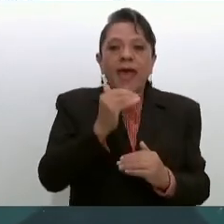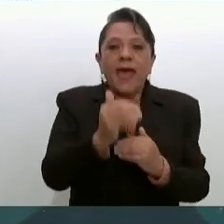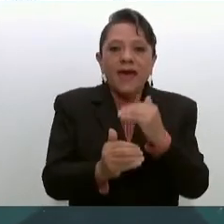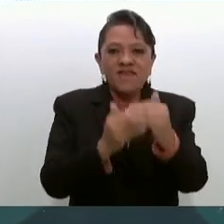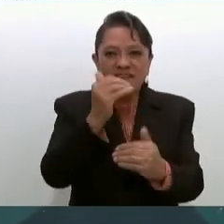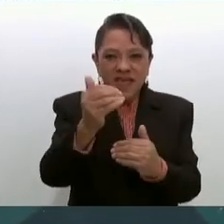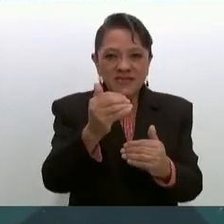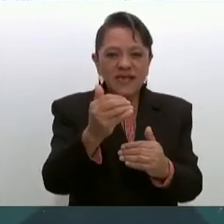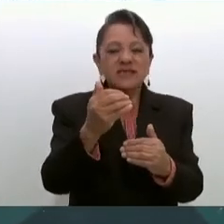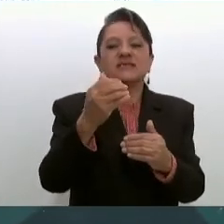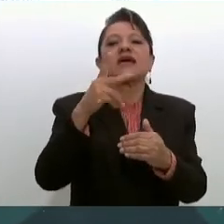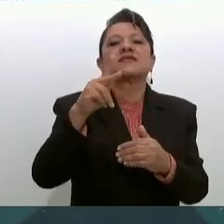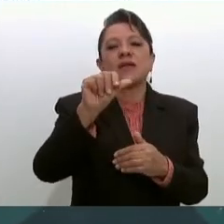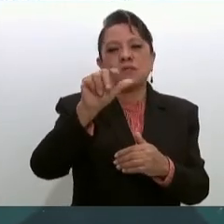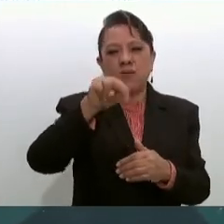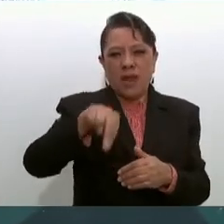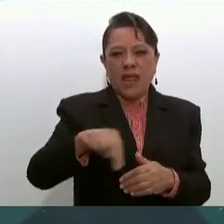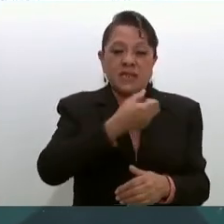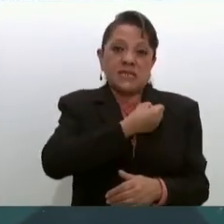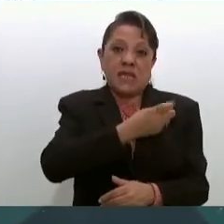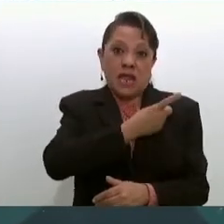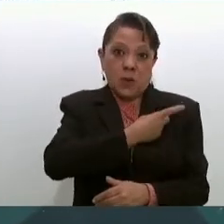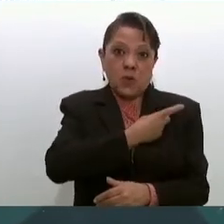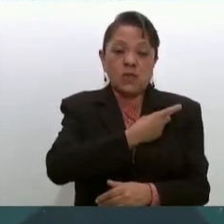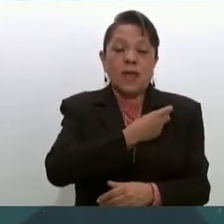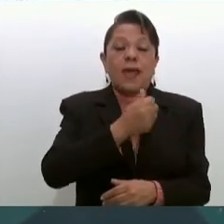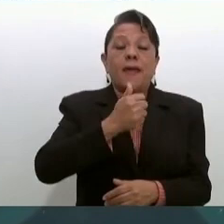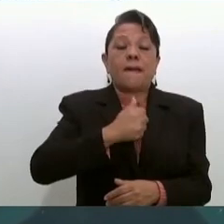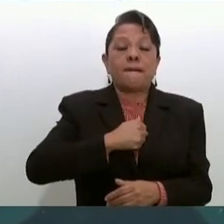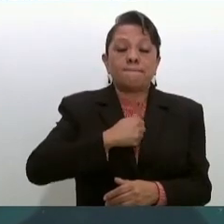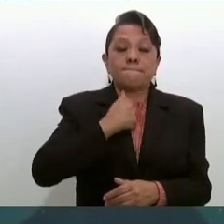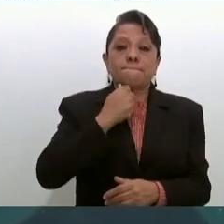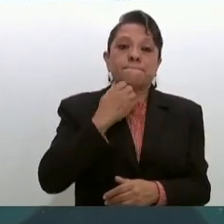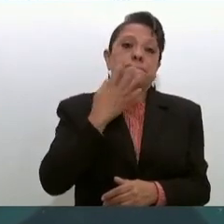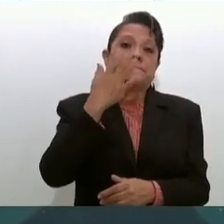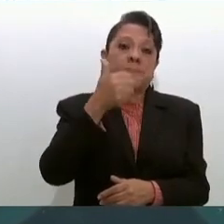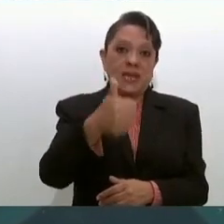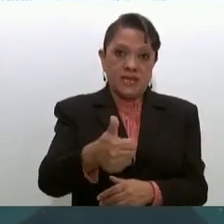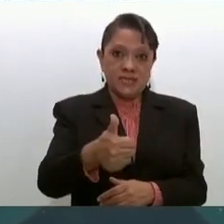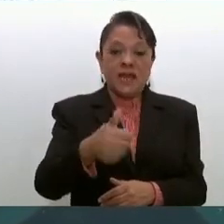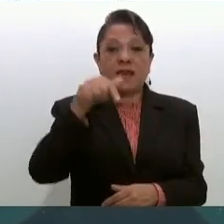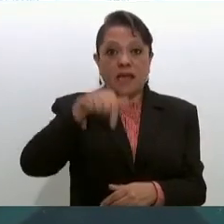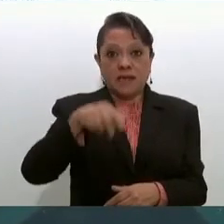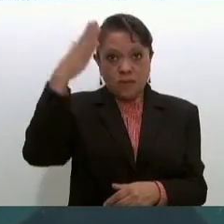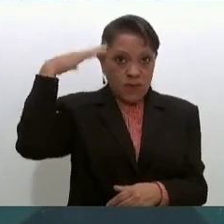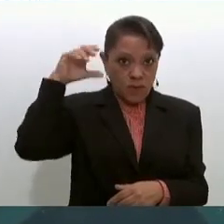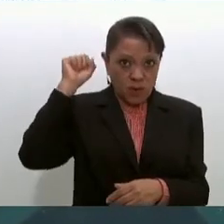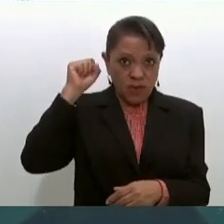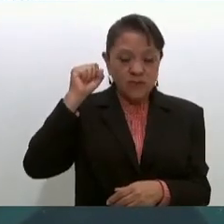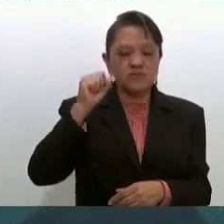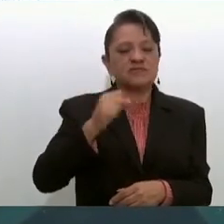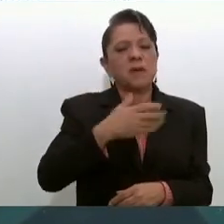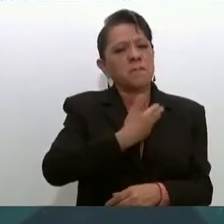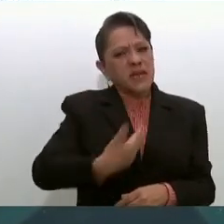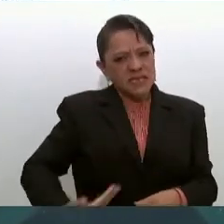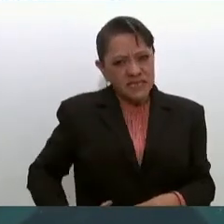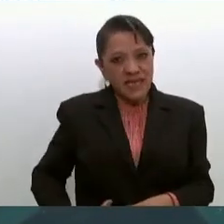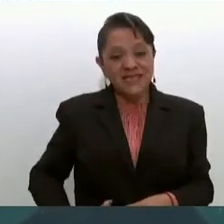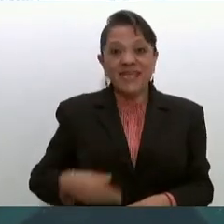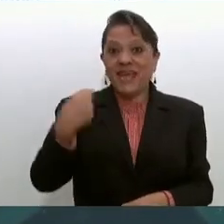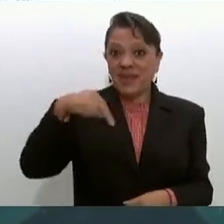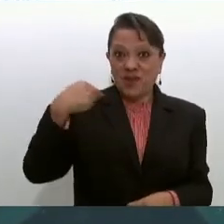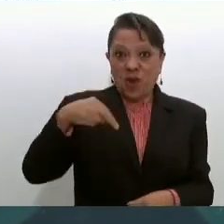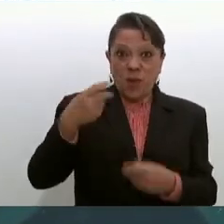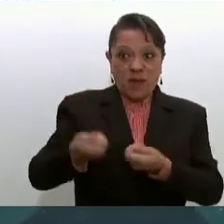Salud del Bienestar para Morelos. Señor presidente, a nombre de los morelenses le agradezco el compromiso